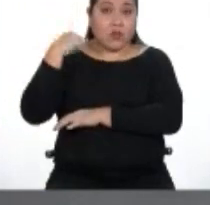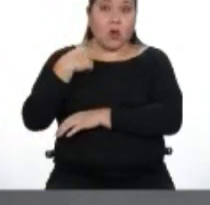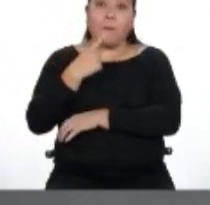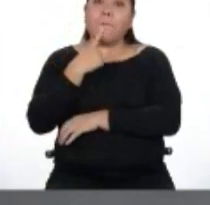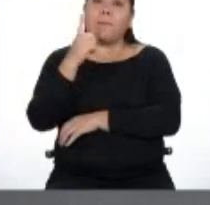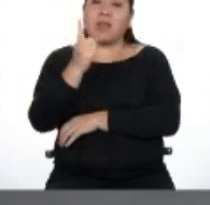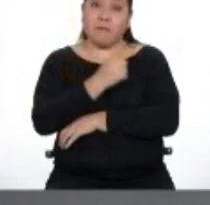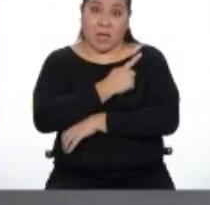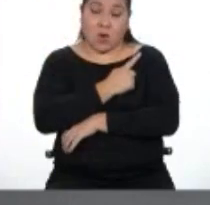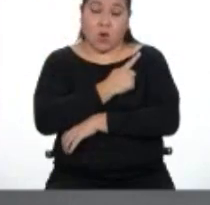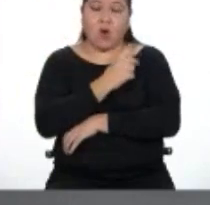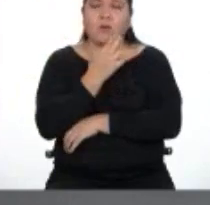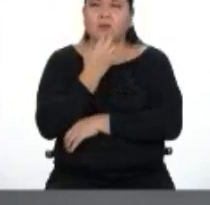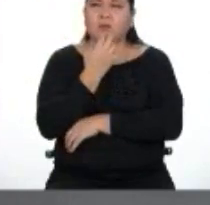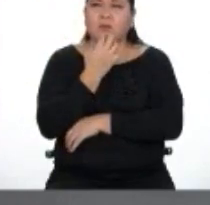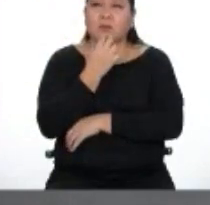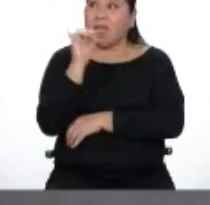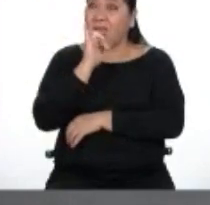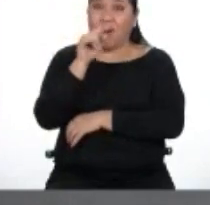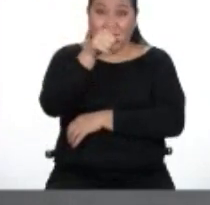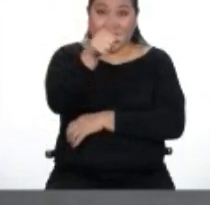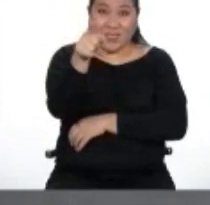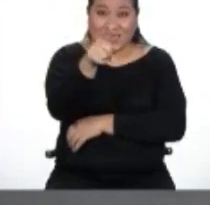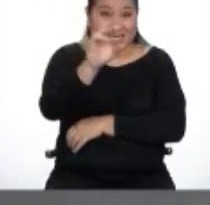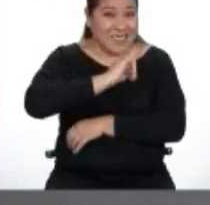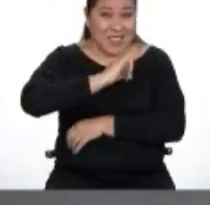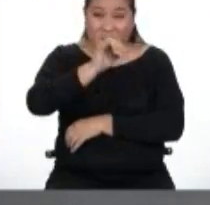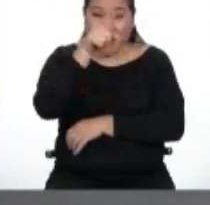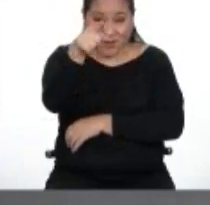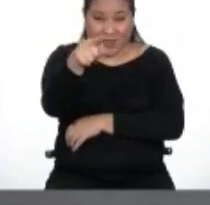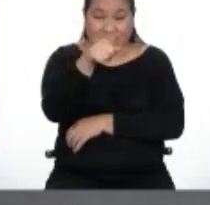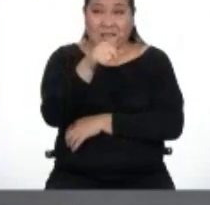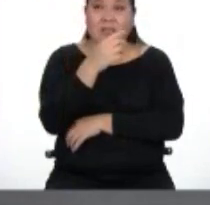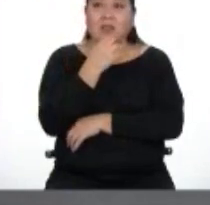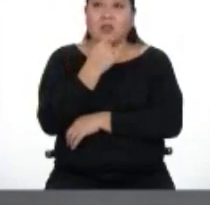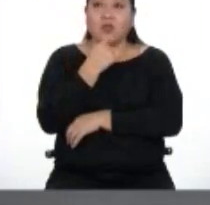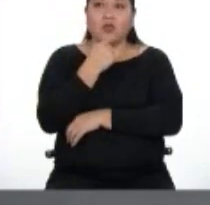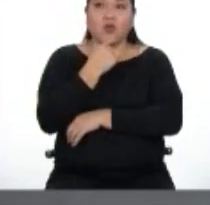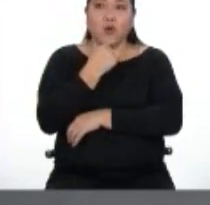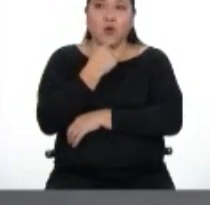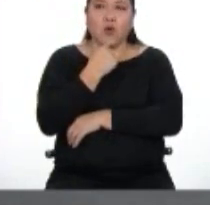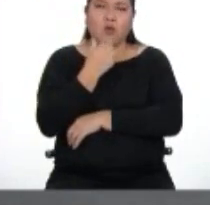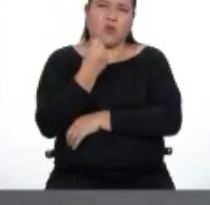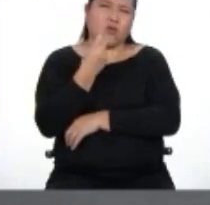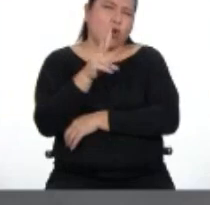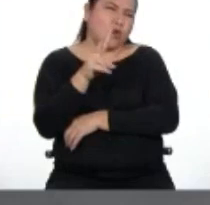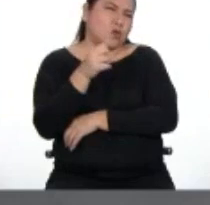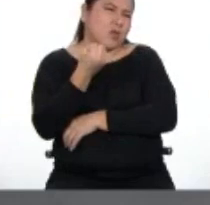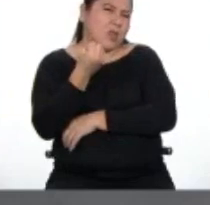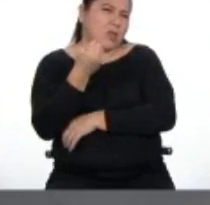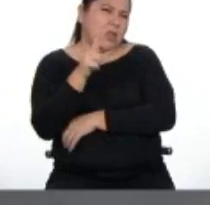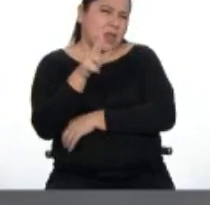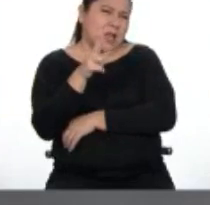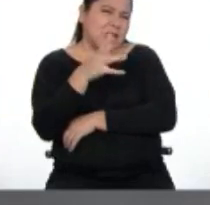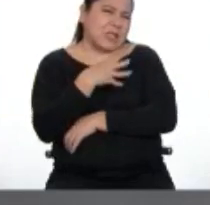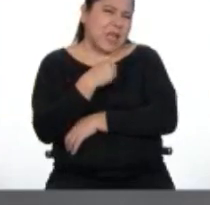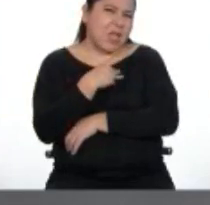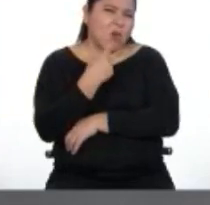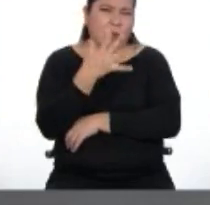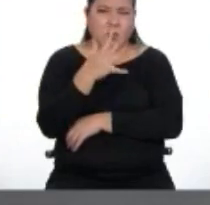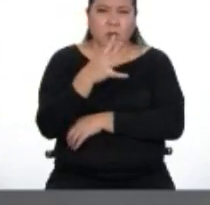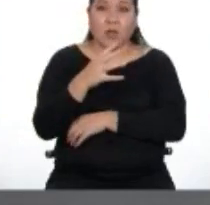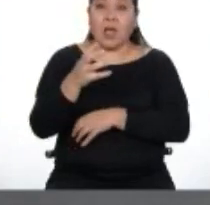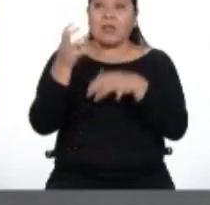primero de secundaria, igual que ustedes, exactamente, igual que ustedes. Yo tenía 12, 13 años y estábamos